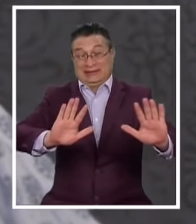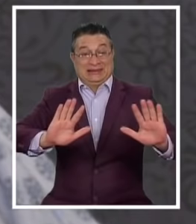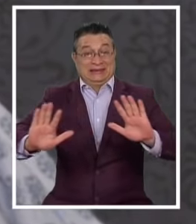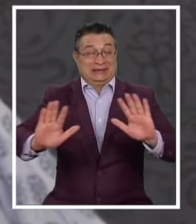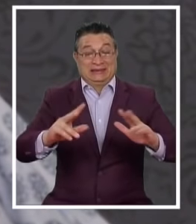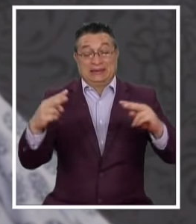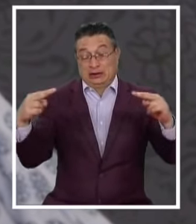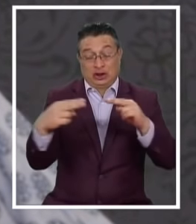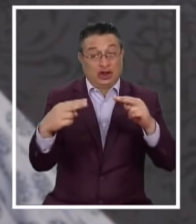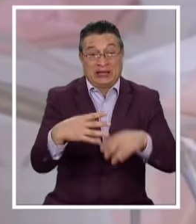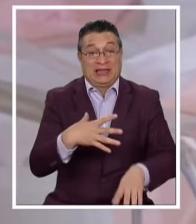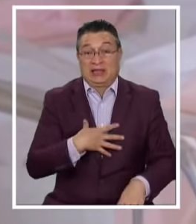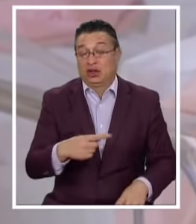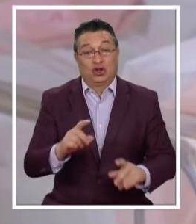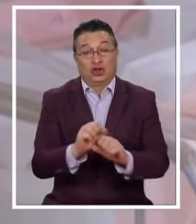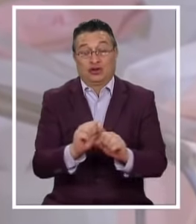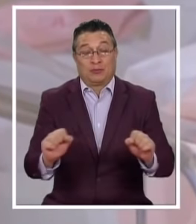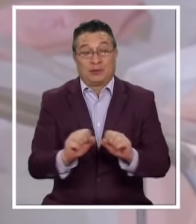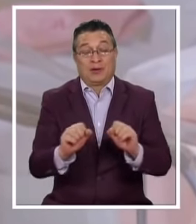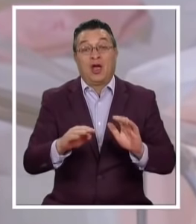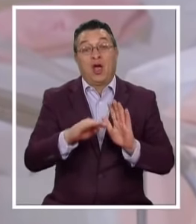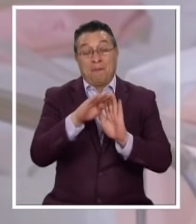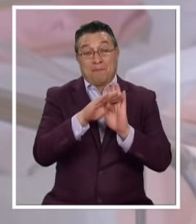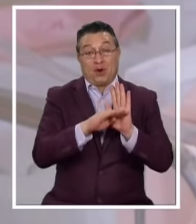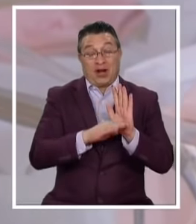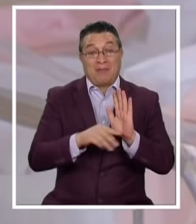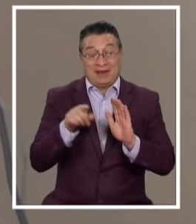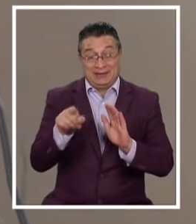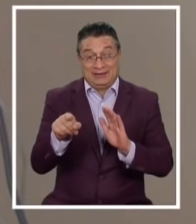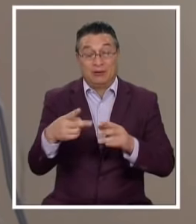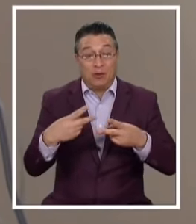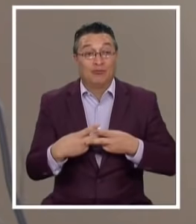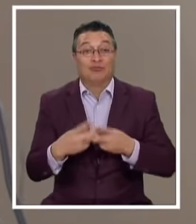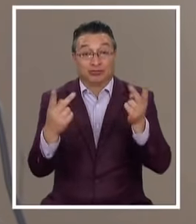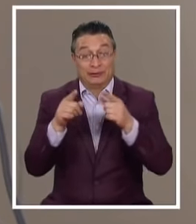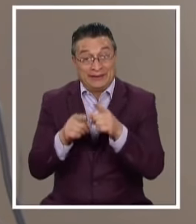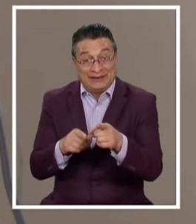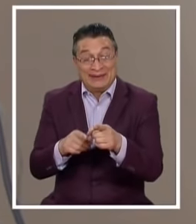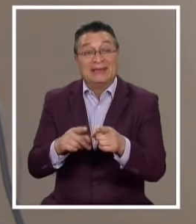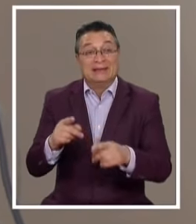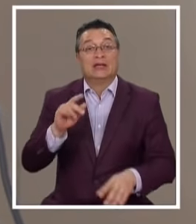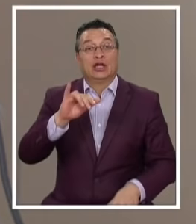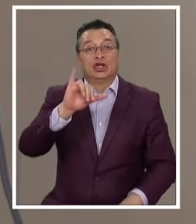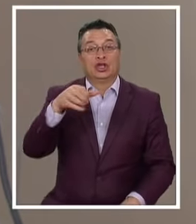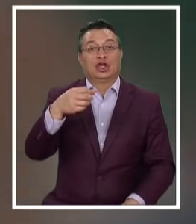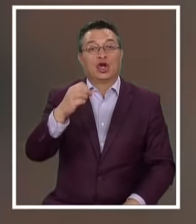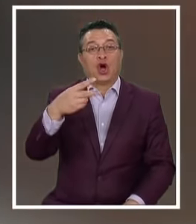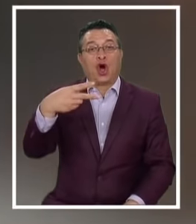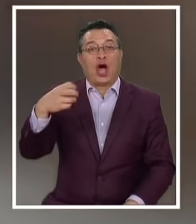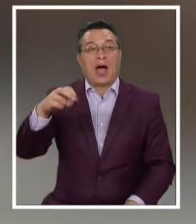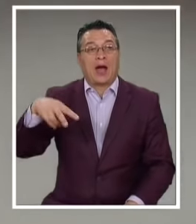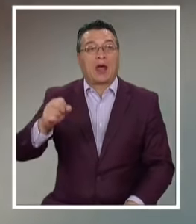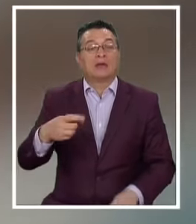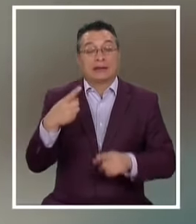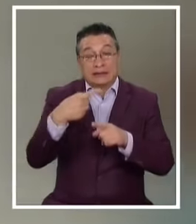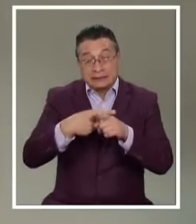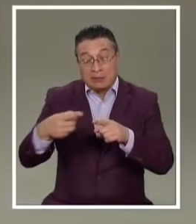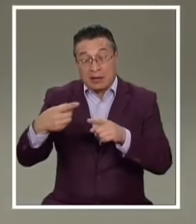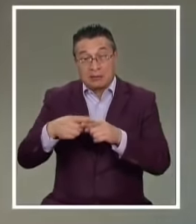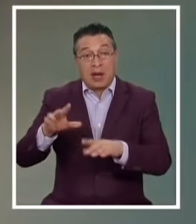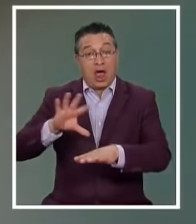conocer A sus hijos El programa Héroes de hoy Mostró la historia De Joana Una joven mamá Que luego de varias semanas